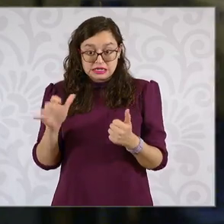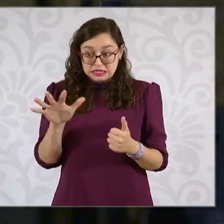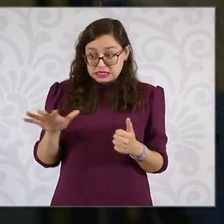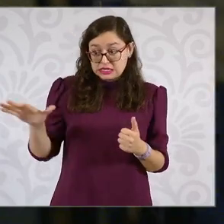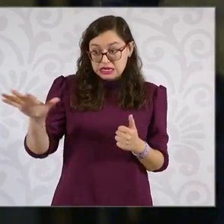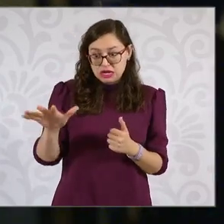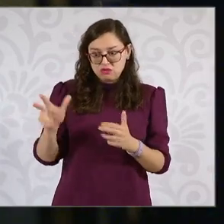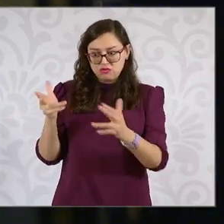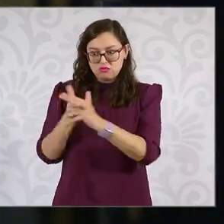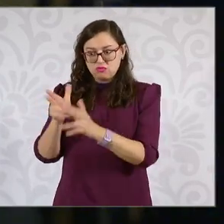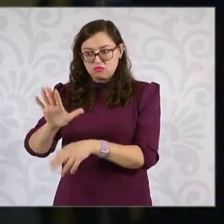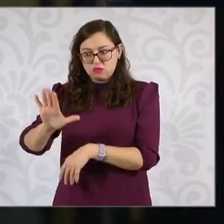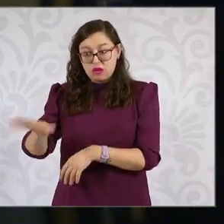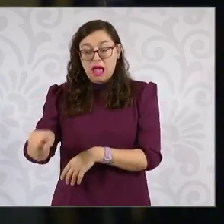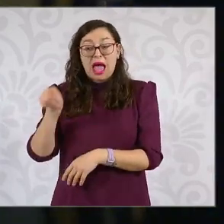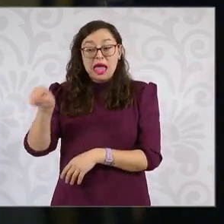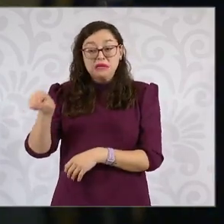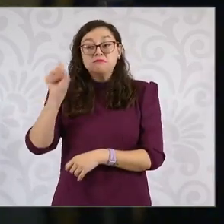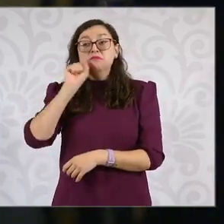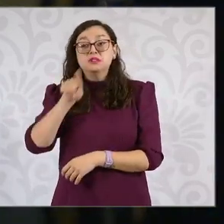pasado 25 de julio.